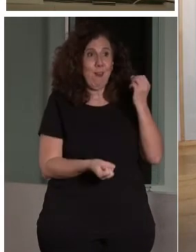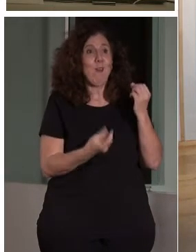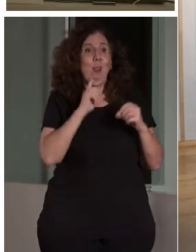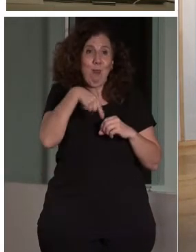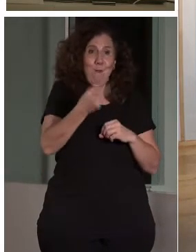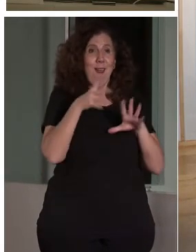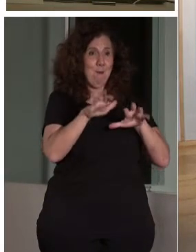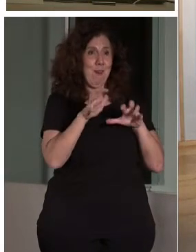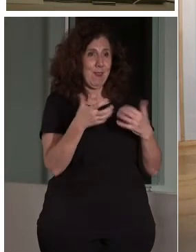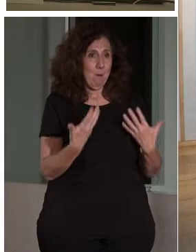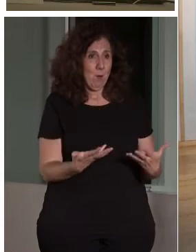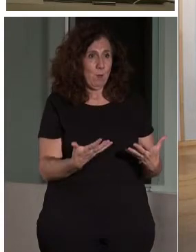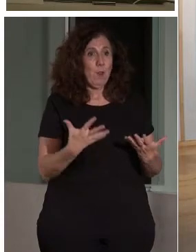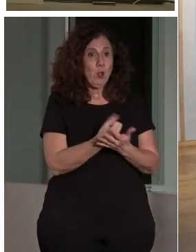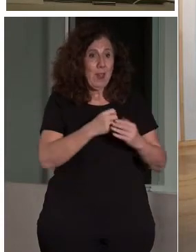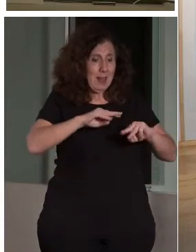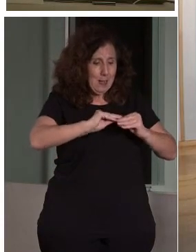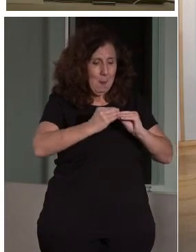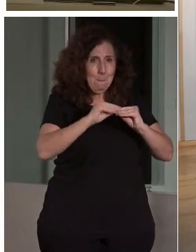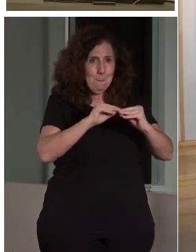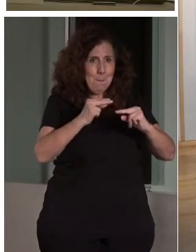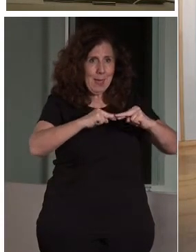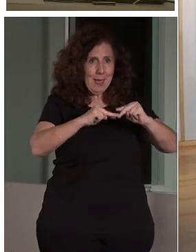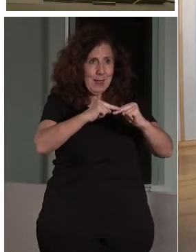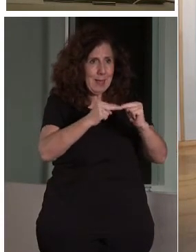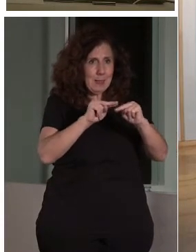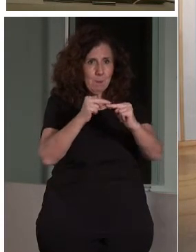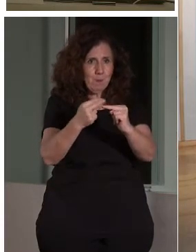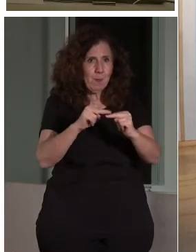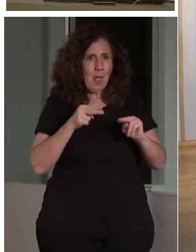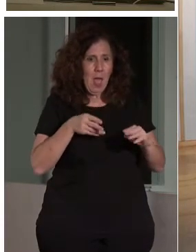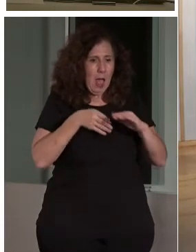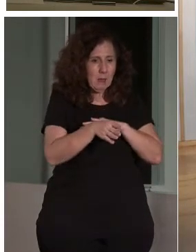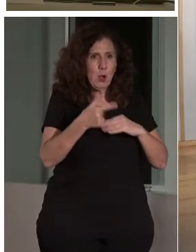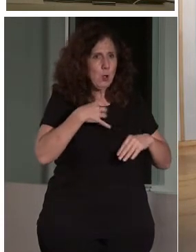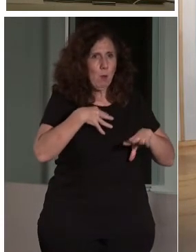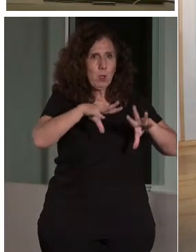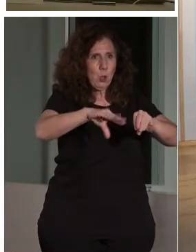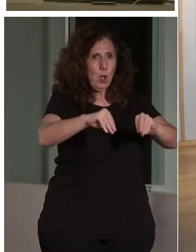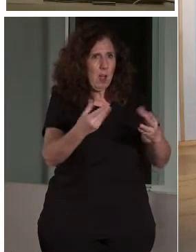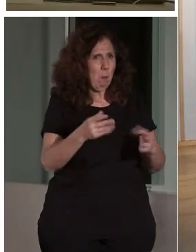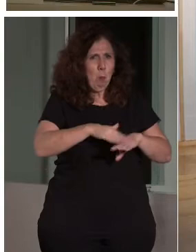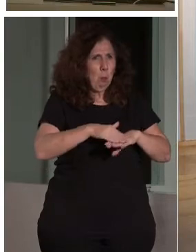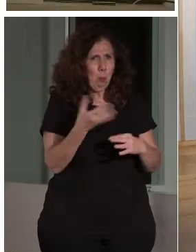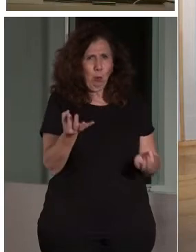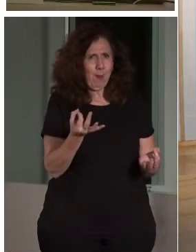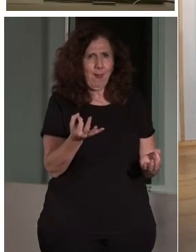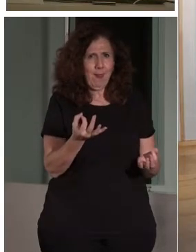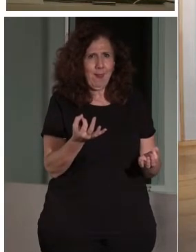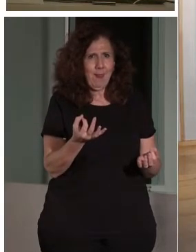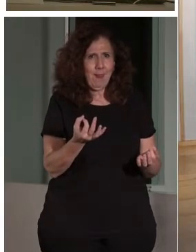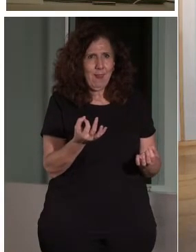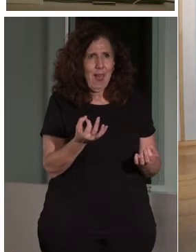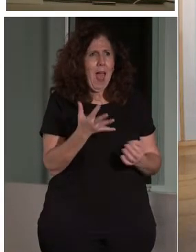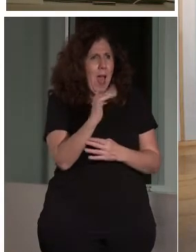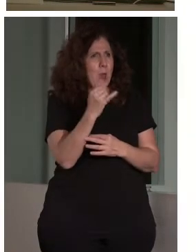Todas las maquetas que hacemos deberían de ser accesibles todas. No hagamos maquetas que no se puedan tocar. ¿Por qué las hacemos? Existen